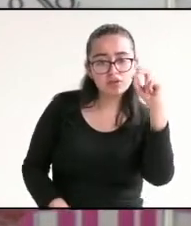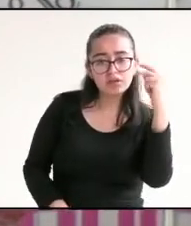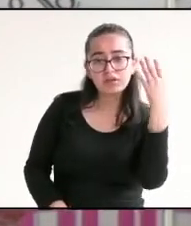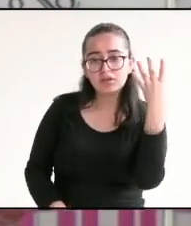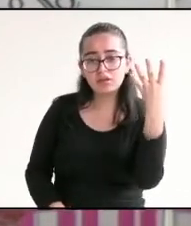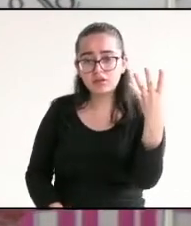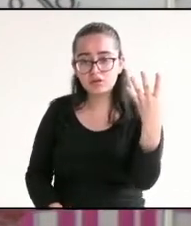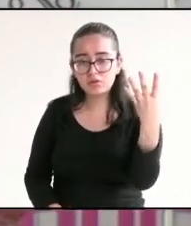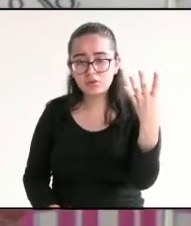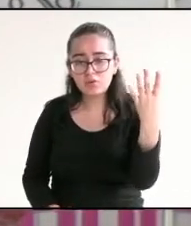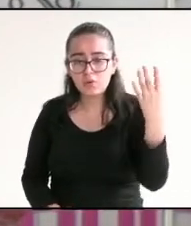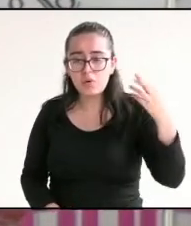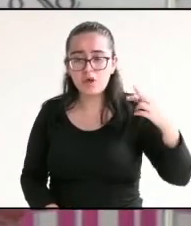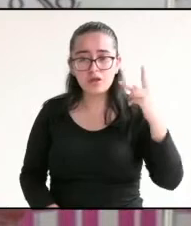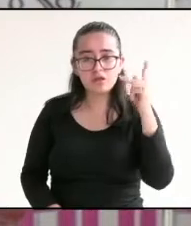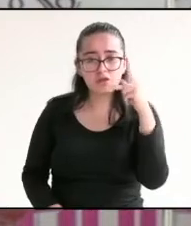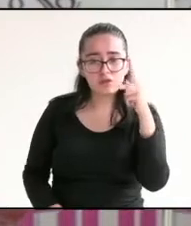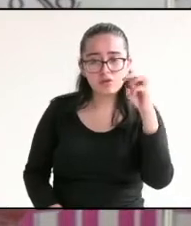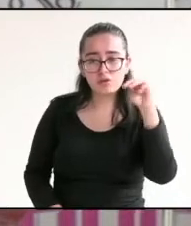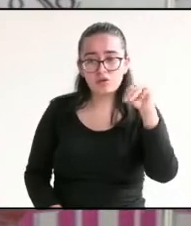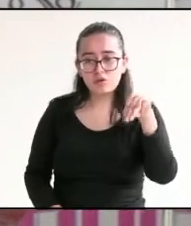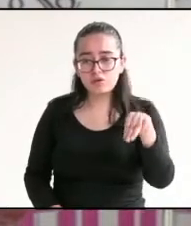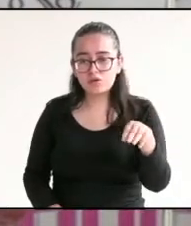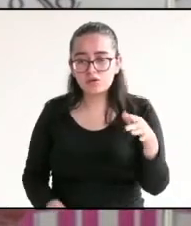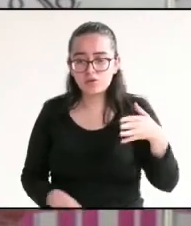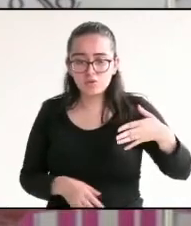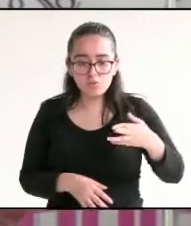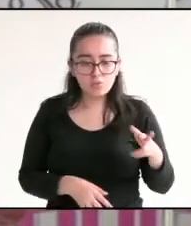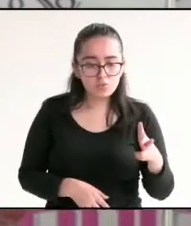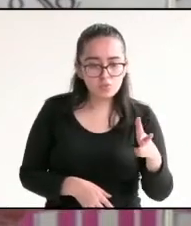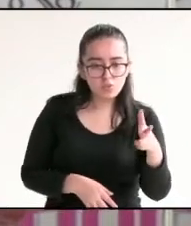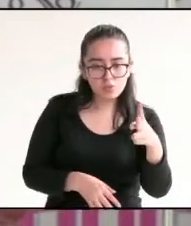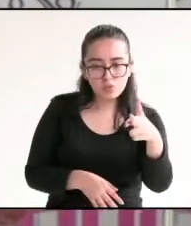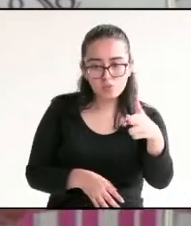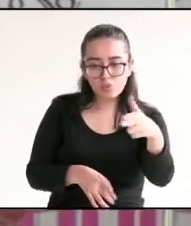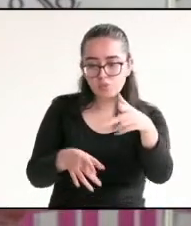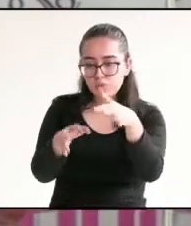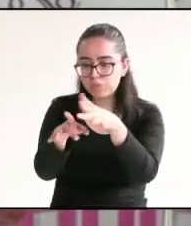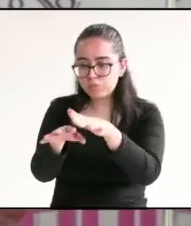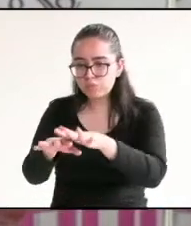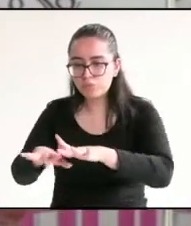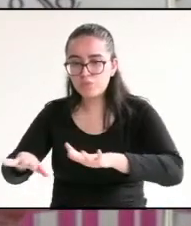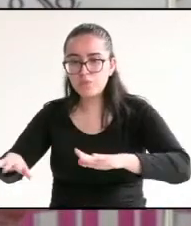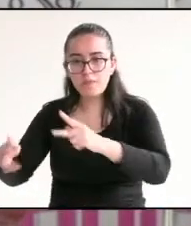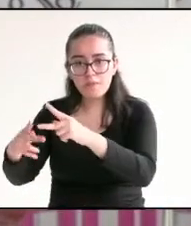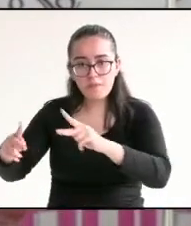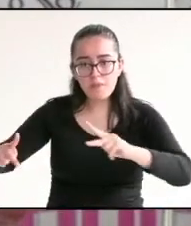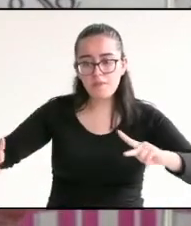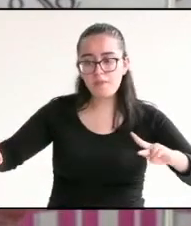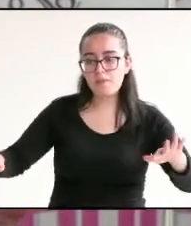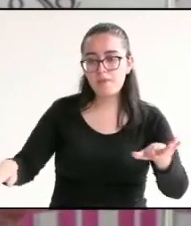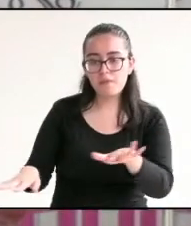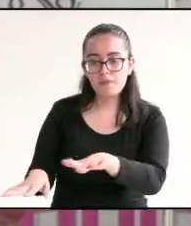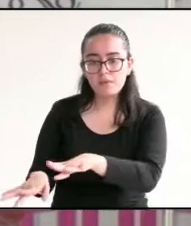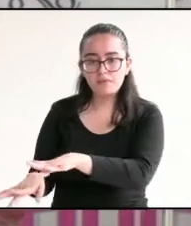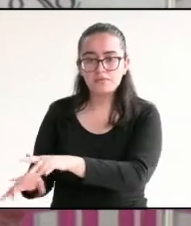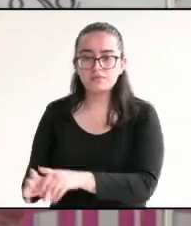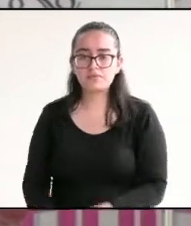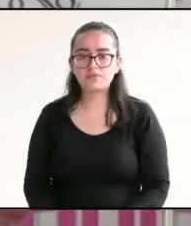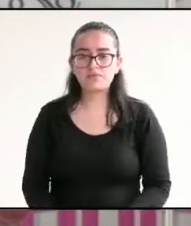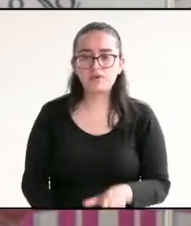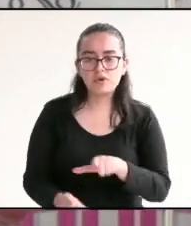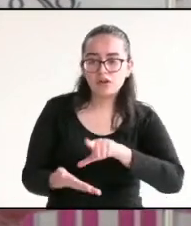que desemboca en Chachalacas, en la playa de Chachalacas. Y los problemas que tenemos con la laguna no